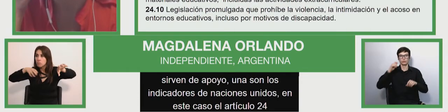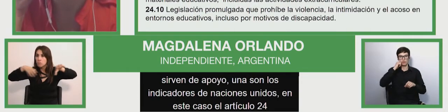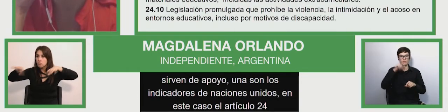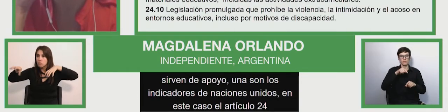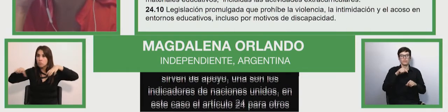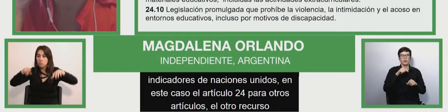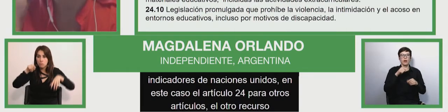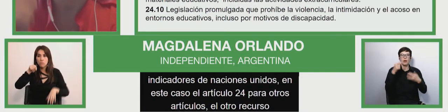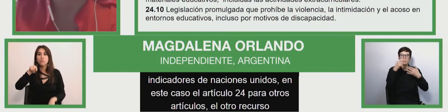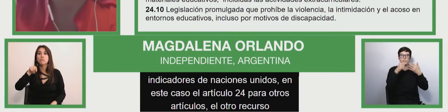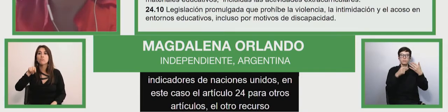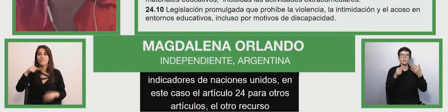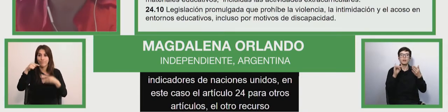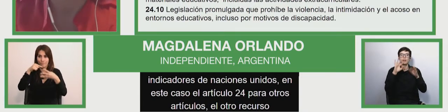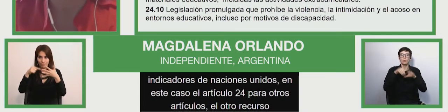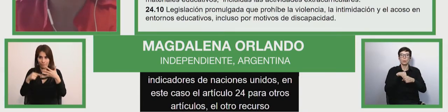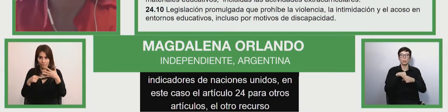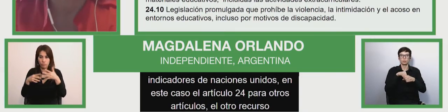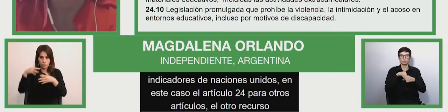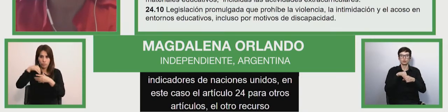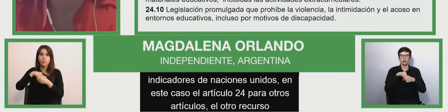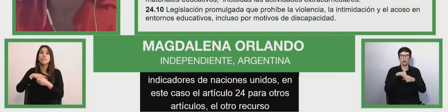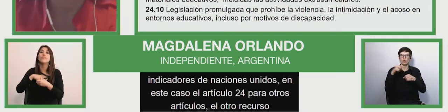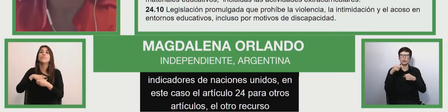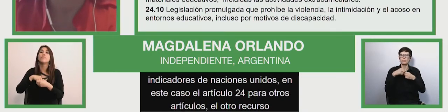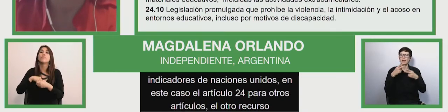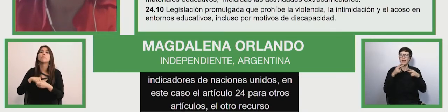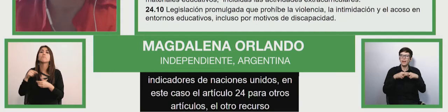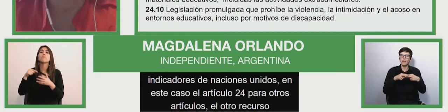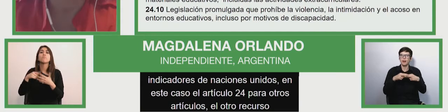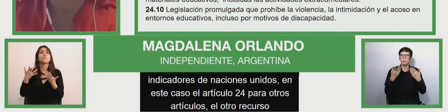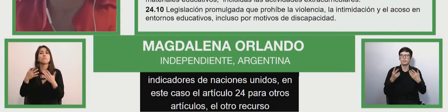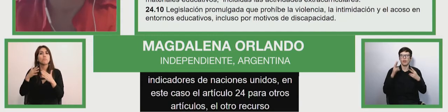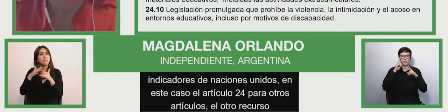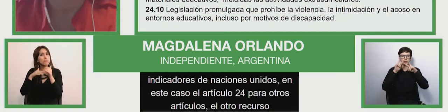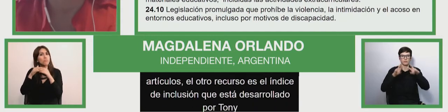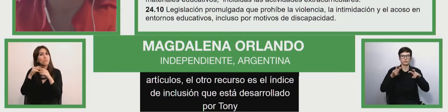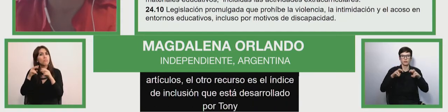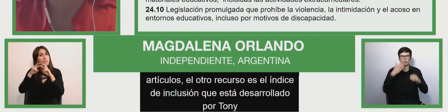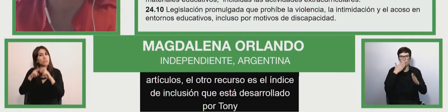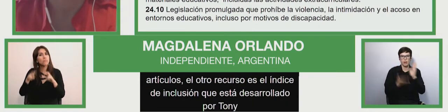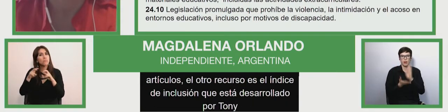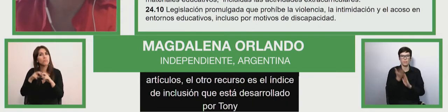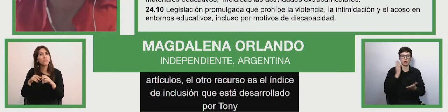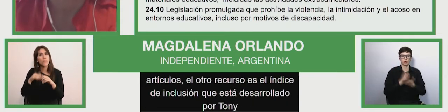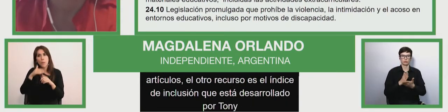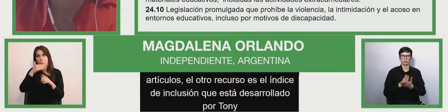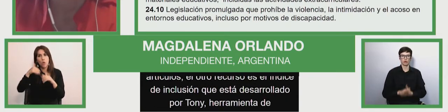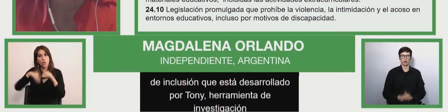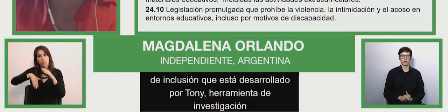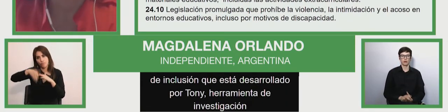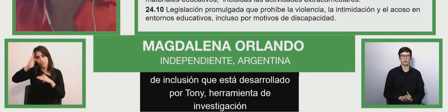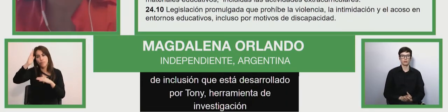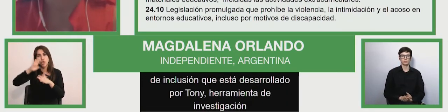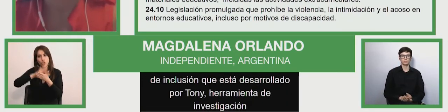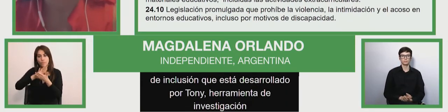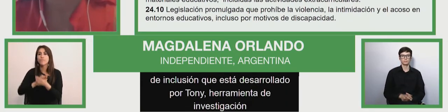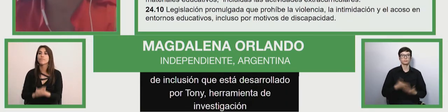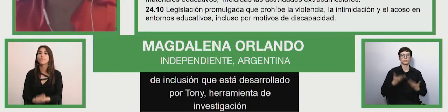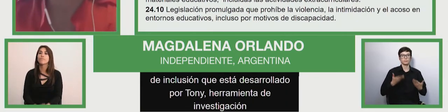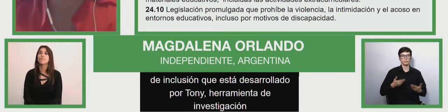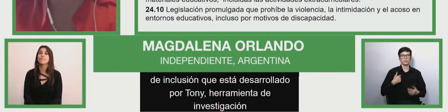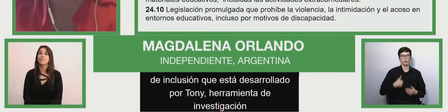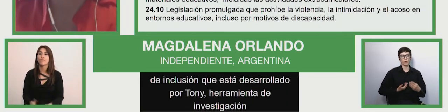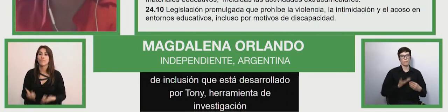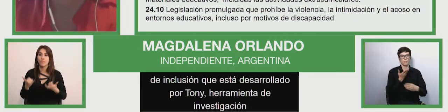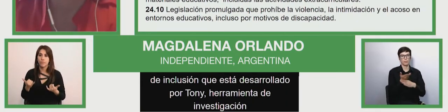que está desarrollado por Tony Wood y Mail-Ice Code, herramienta de investigación-acción para la mejora escolar. Yo ahora les pediría